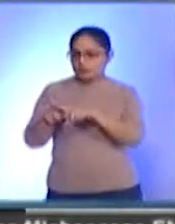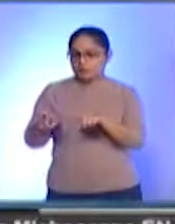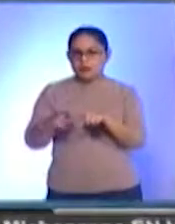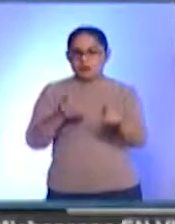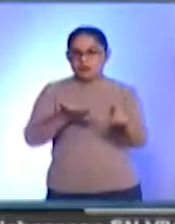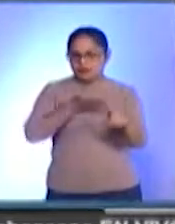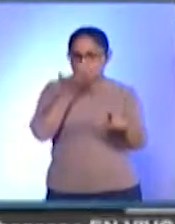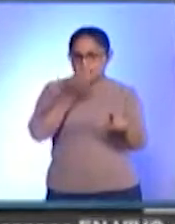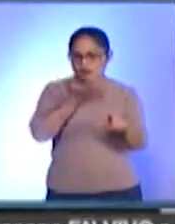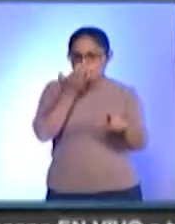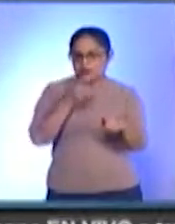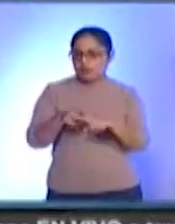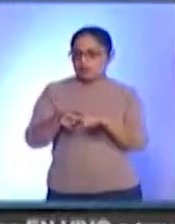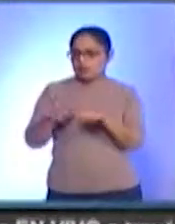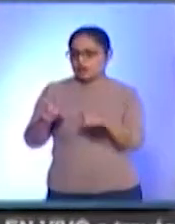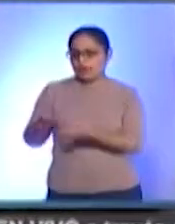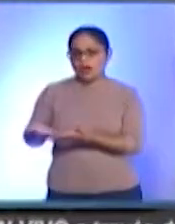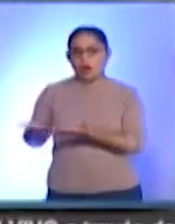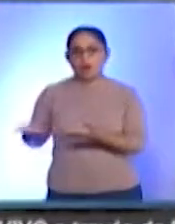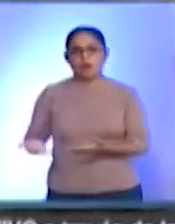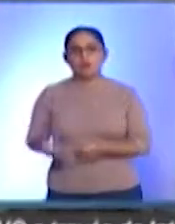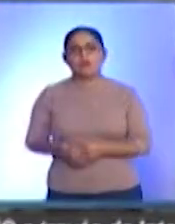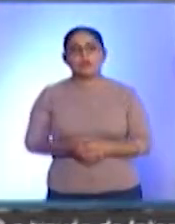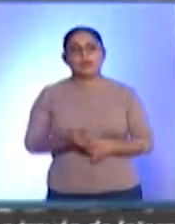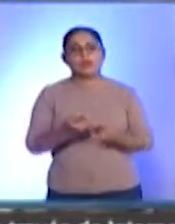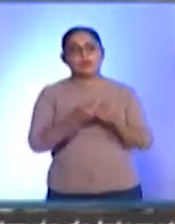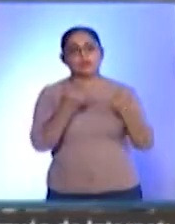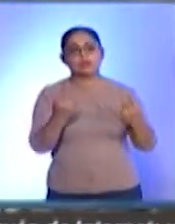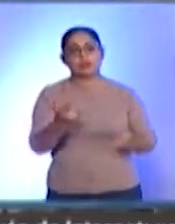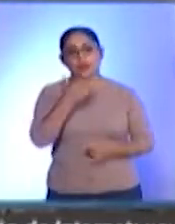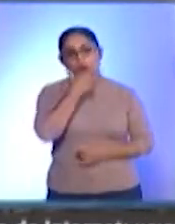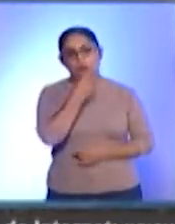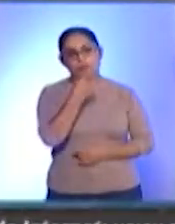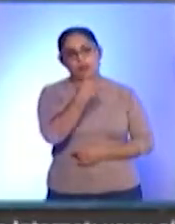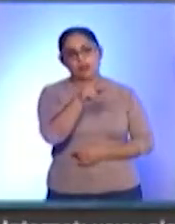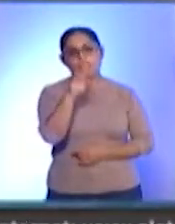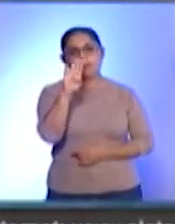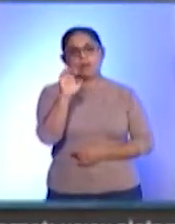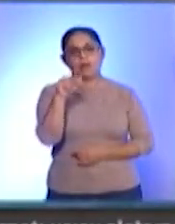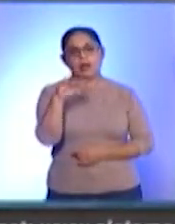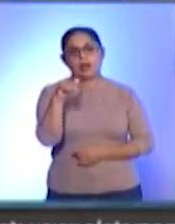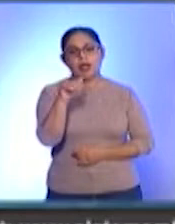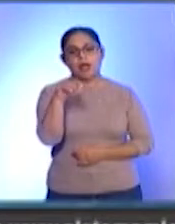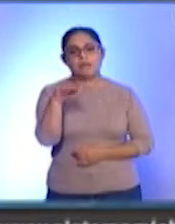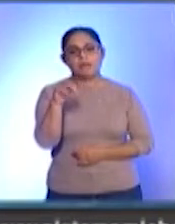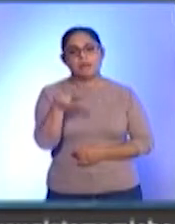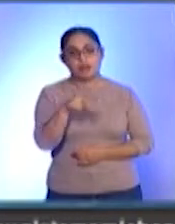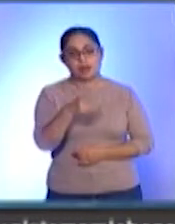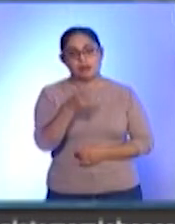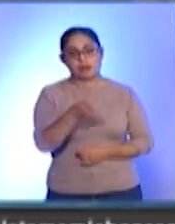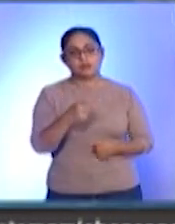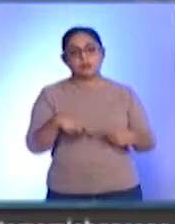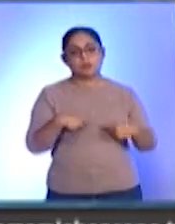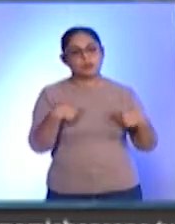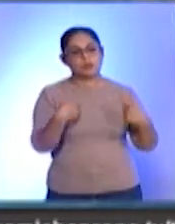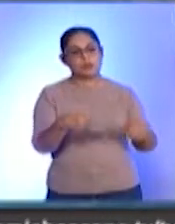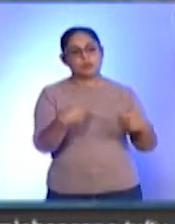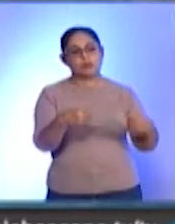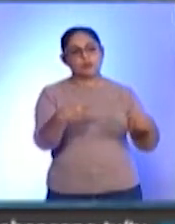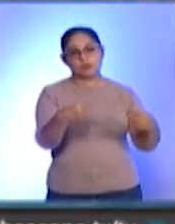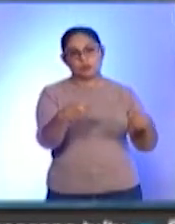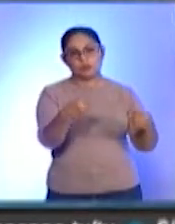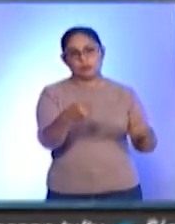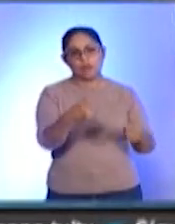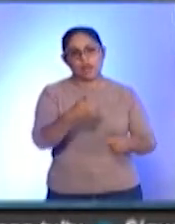tradicional y lo actual. Para el historiador Benjamín Lucas, se trata de un legado colectivo que es enriquecido